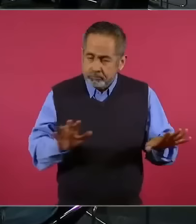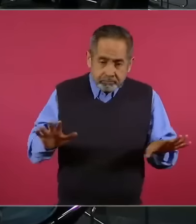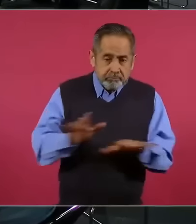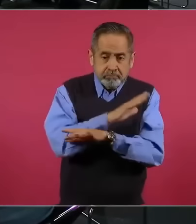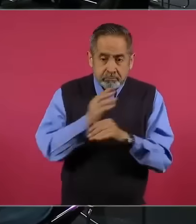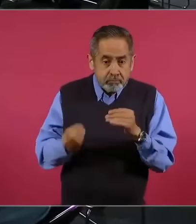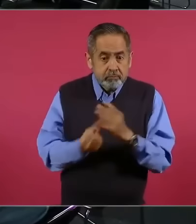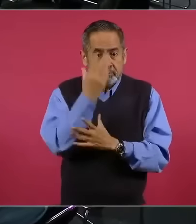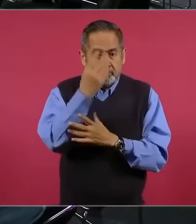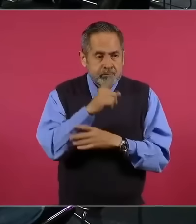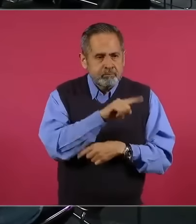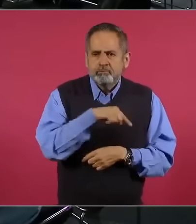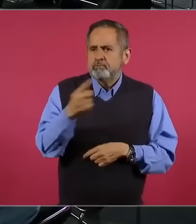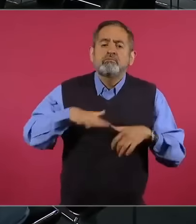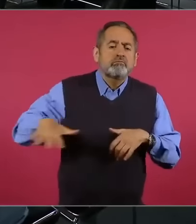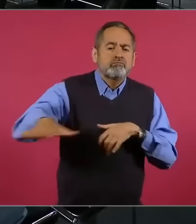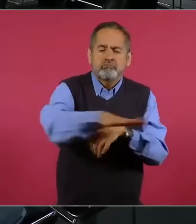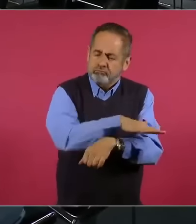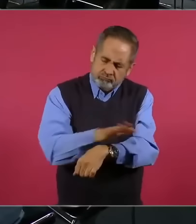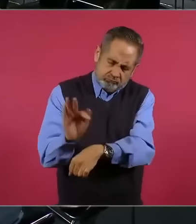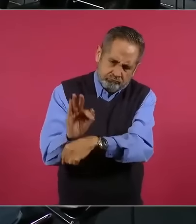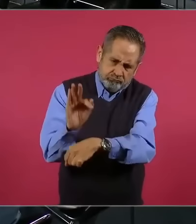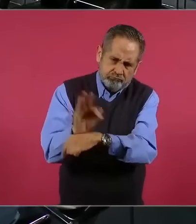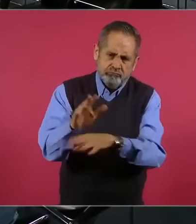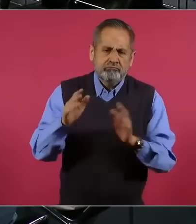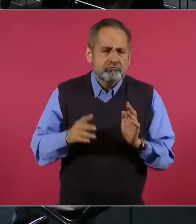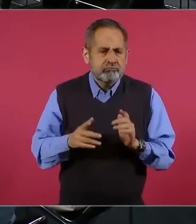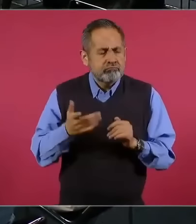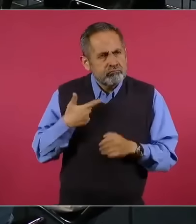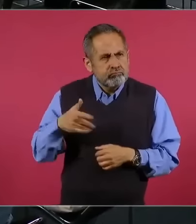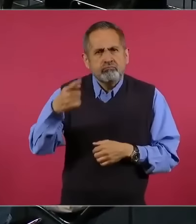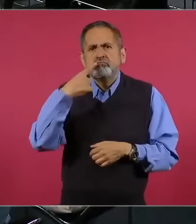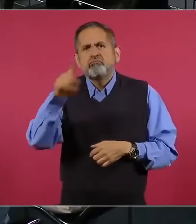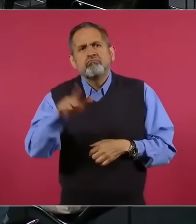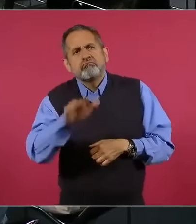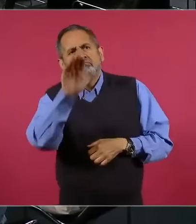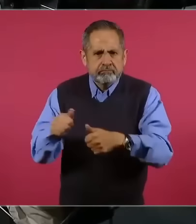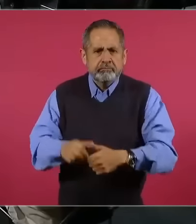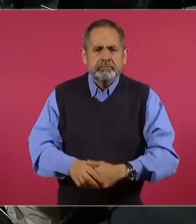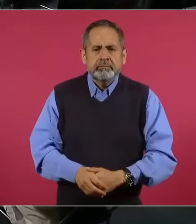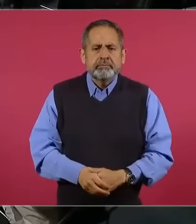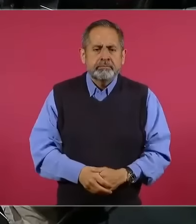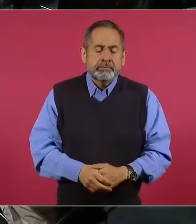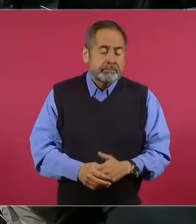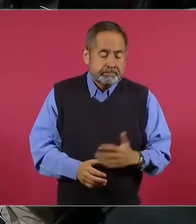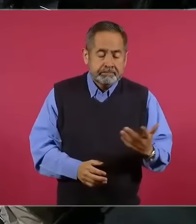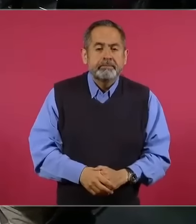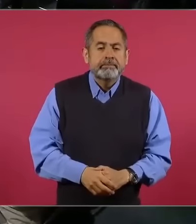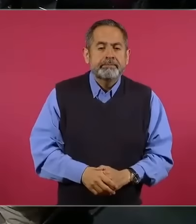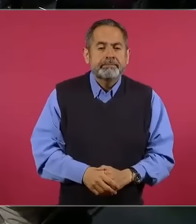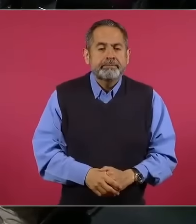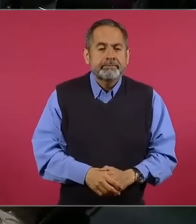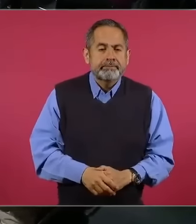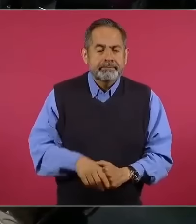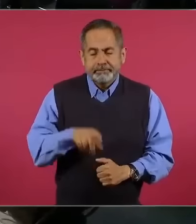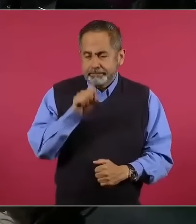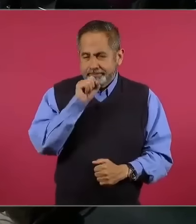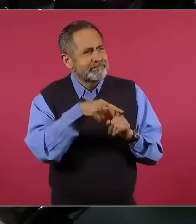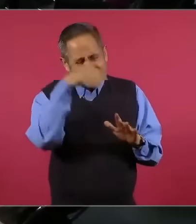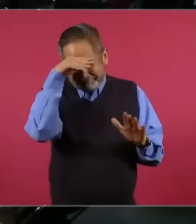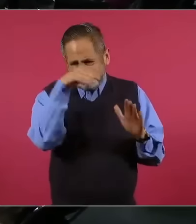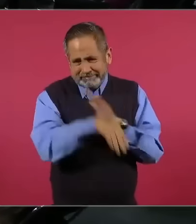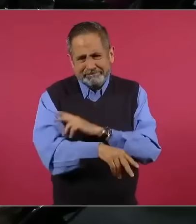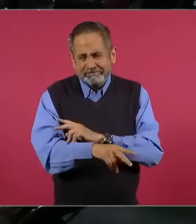y al que demanda justicia con razón, porque está podrido